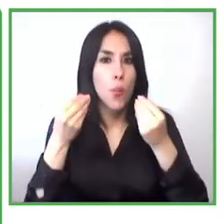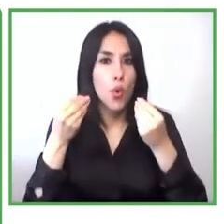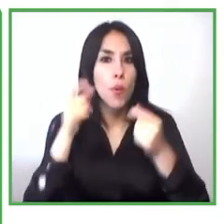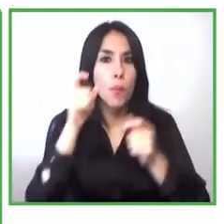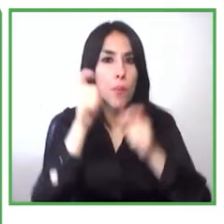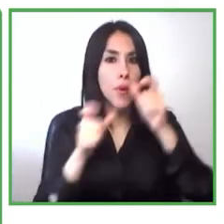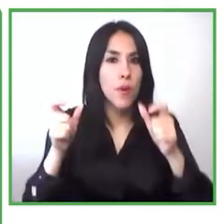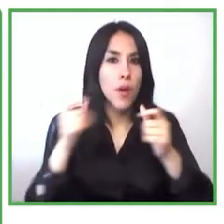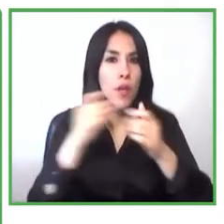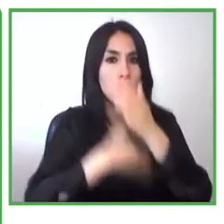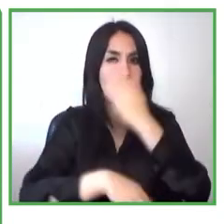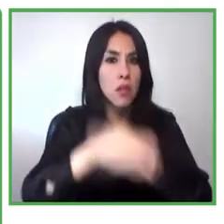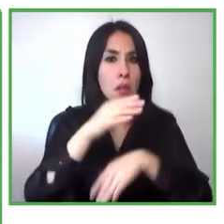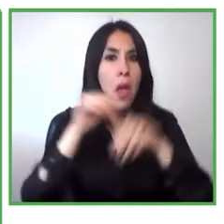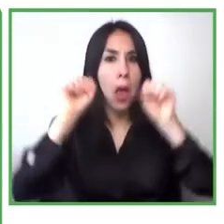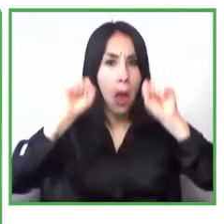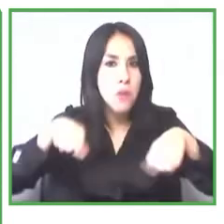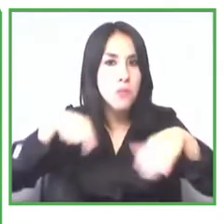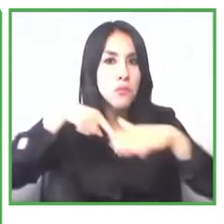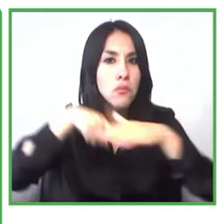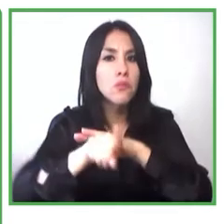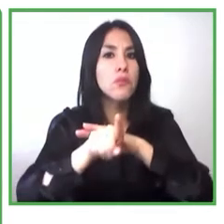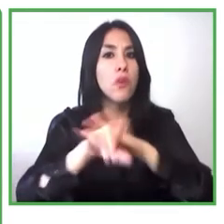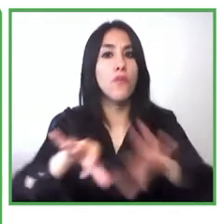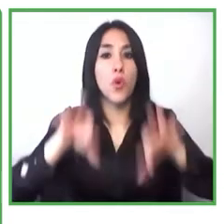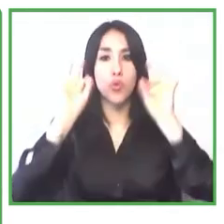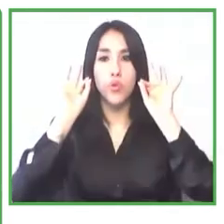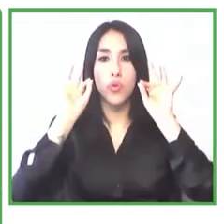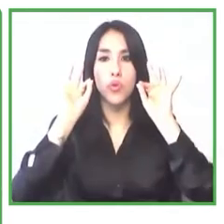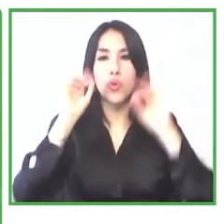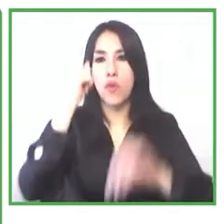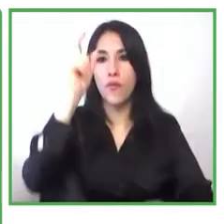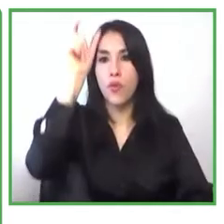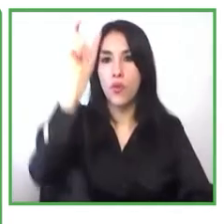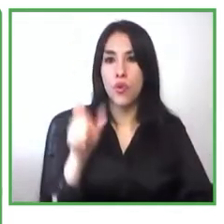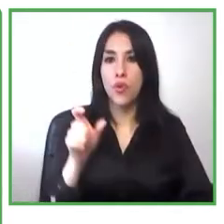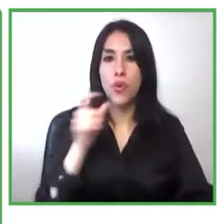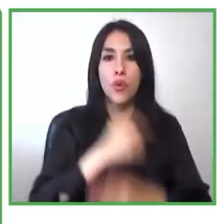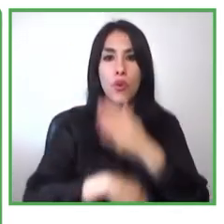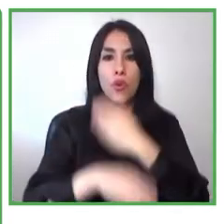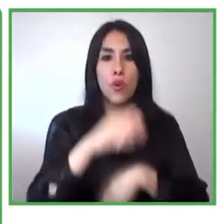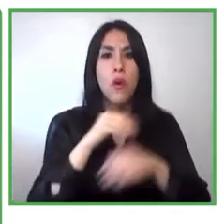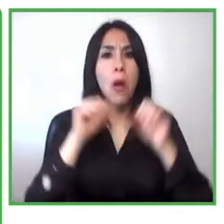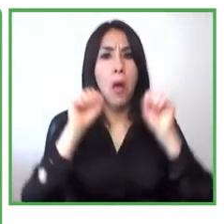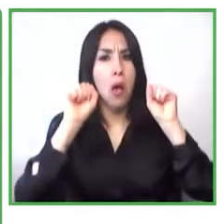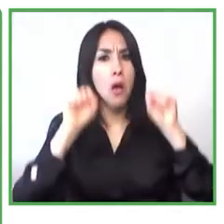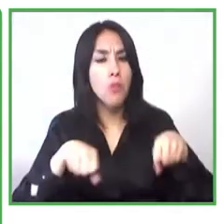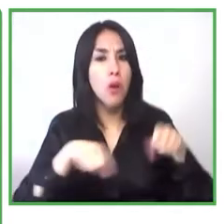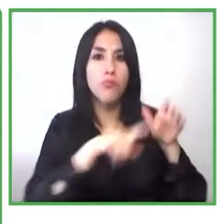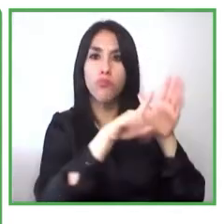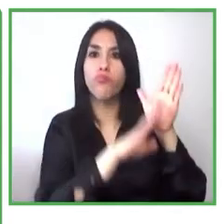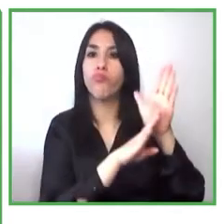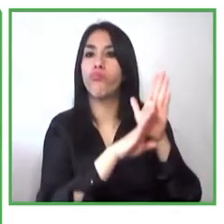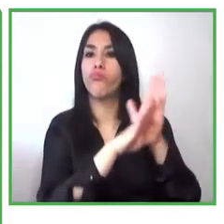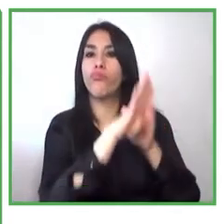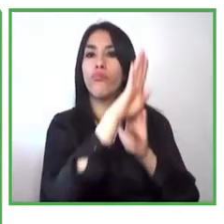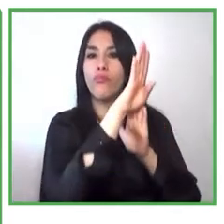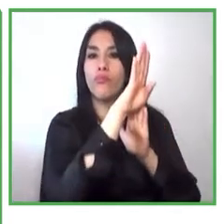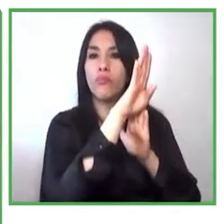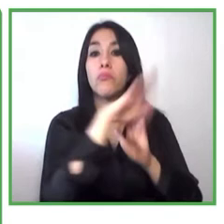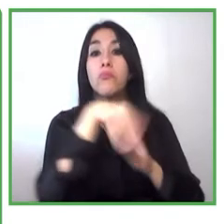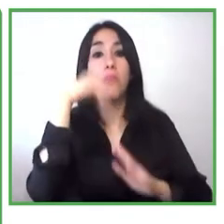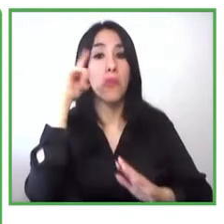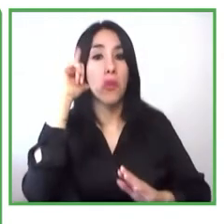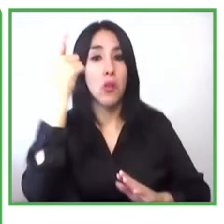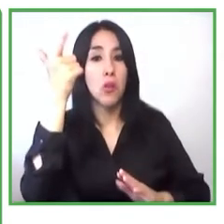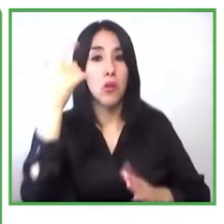una persona con discapacidad puede ser un emprendedor exitoso que genera empleo que genera ingresos y que puede desarrollar su proyecto de vida a